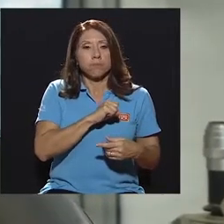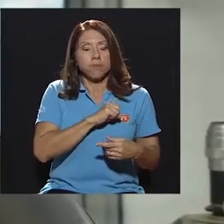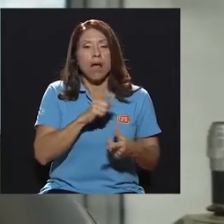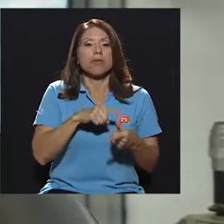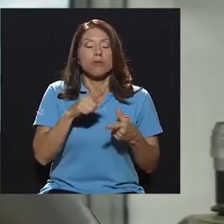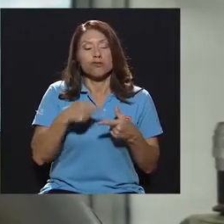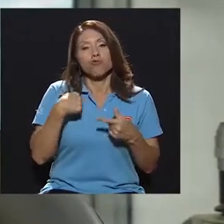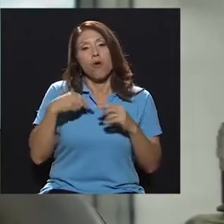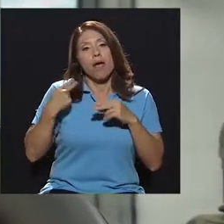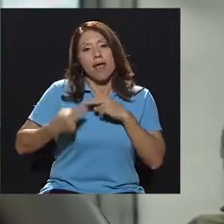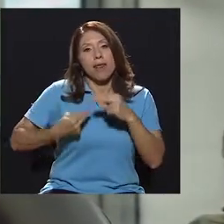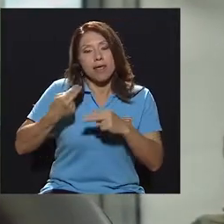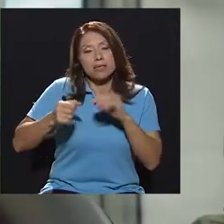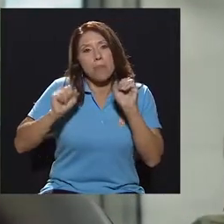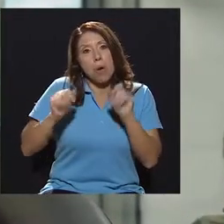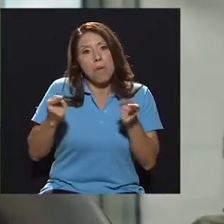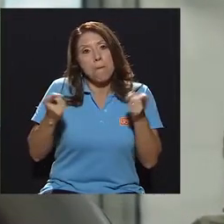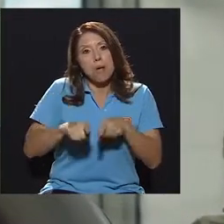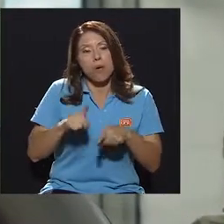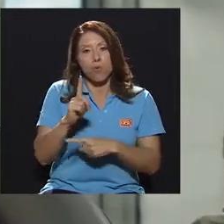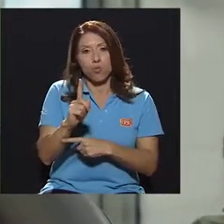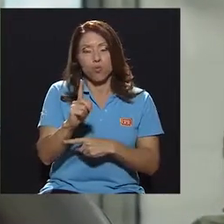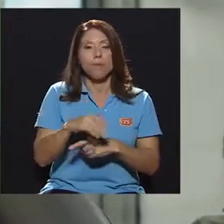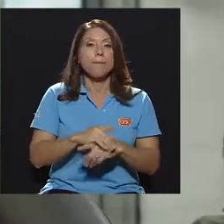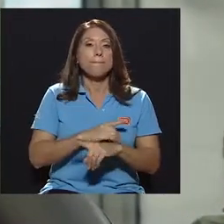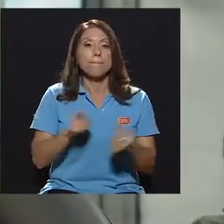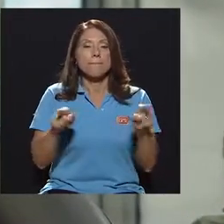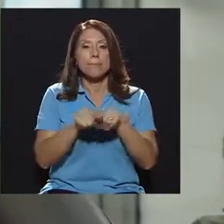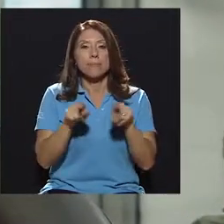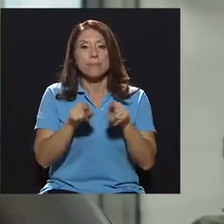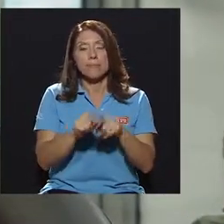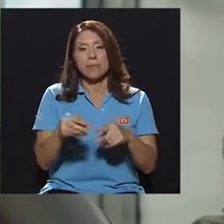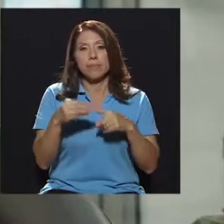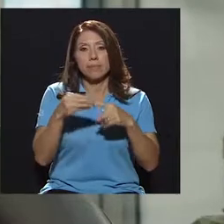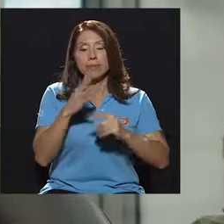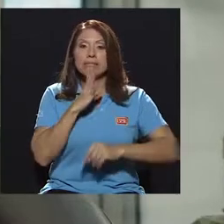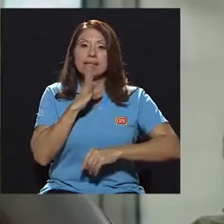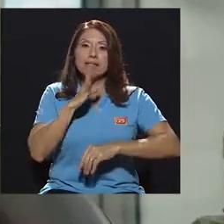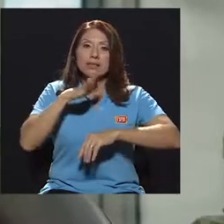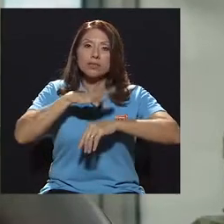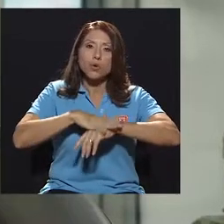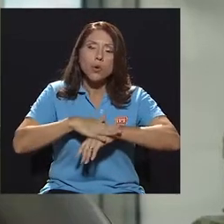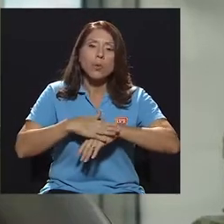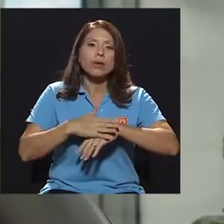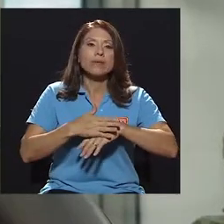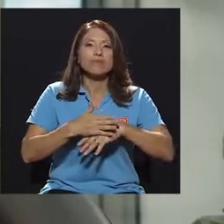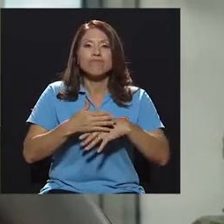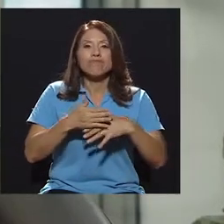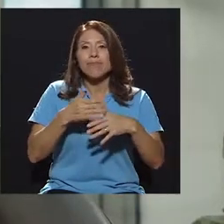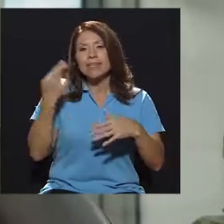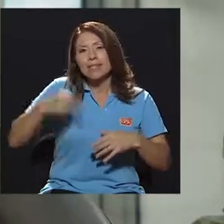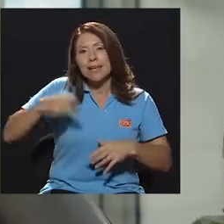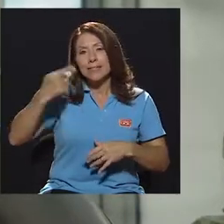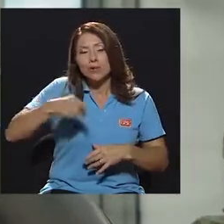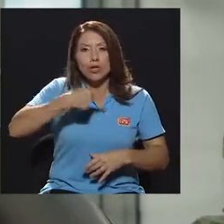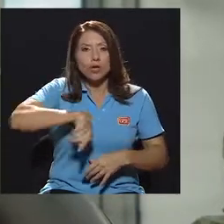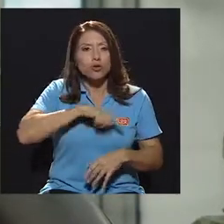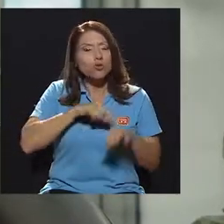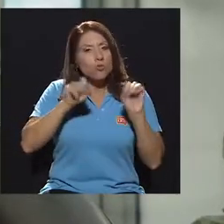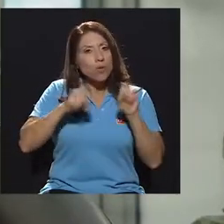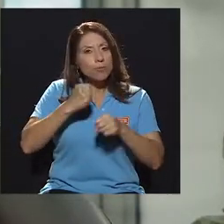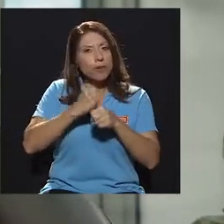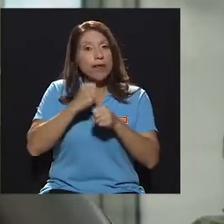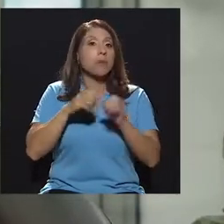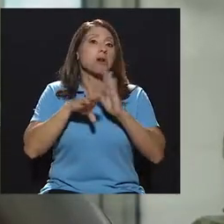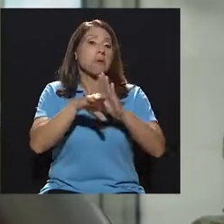posibilidad de sufrir uno. Pero también principalmente se hablan de aquellos riesgos en los cuales nosotros podemos trabajar, por ejemplo una vida sedentaria,